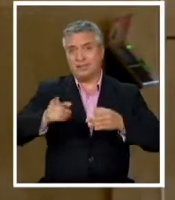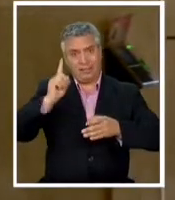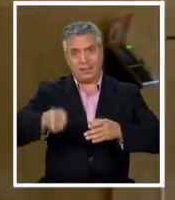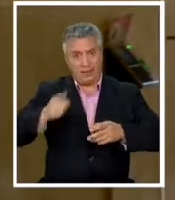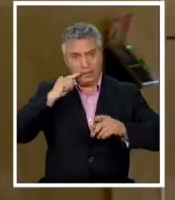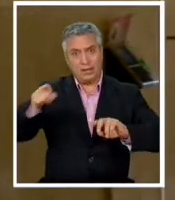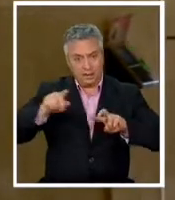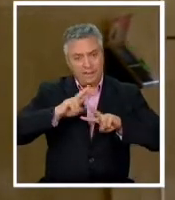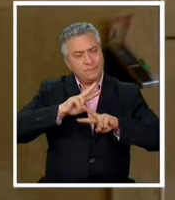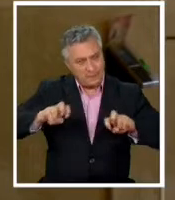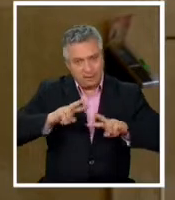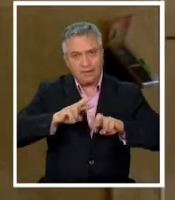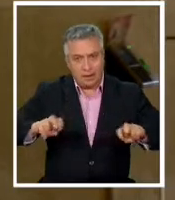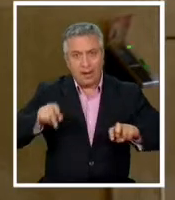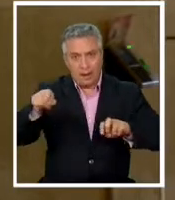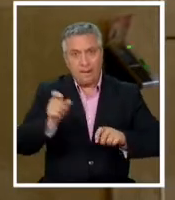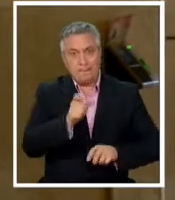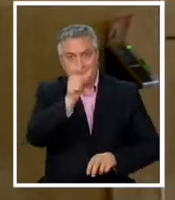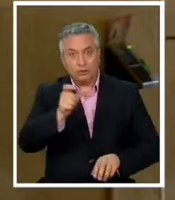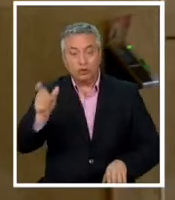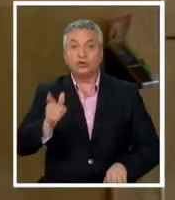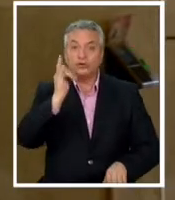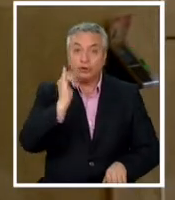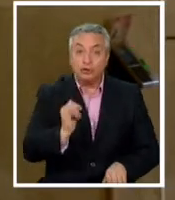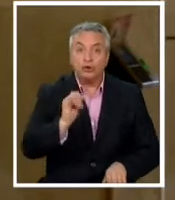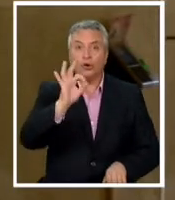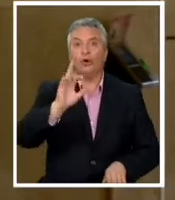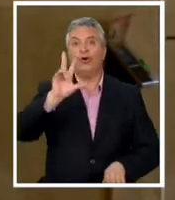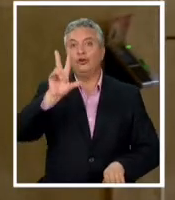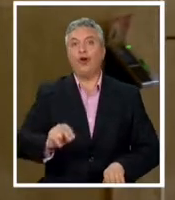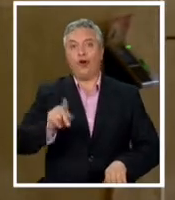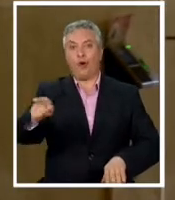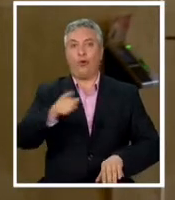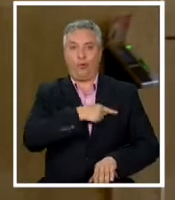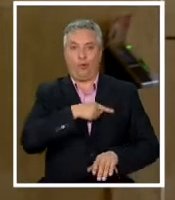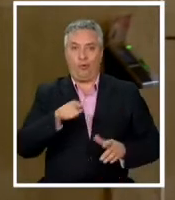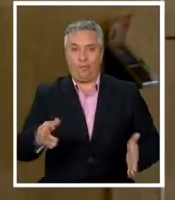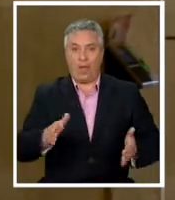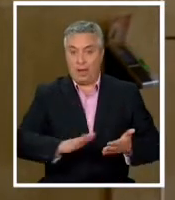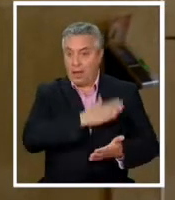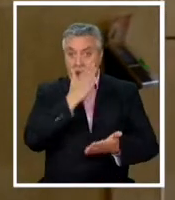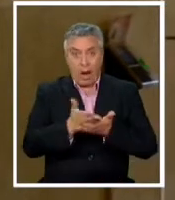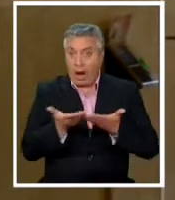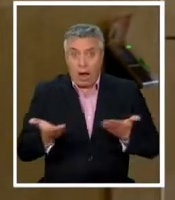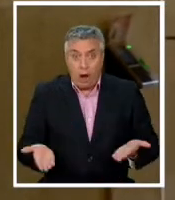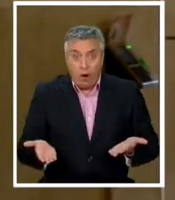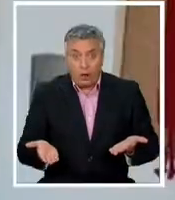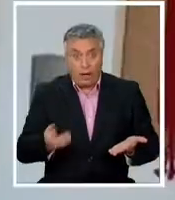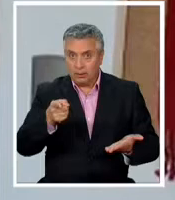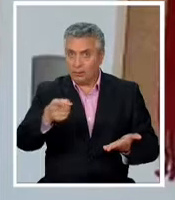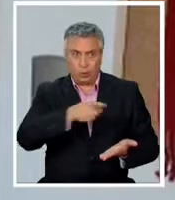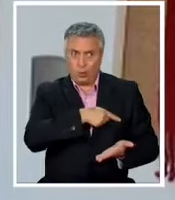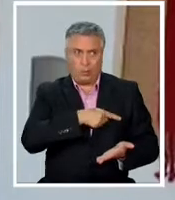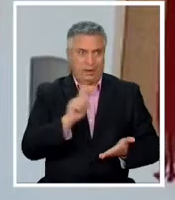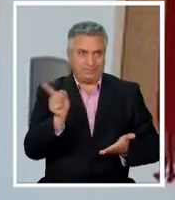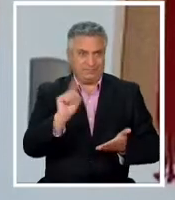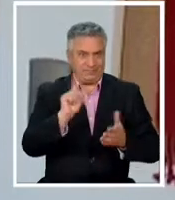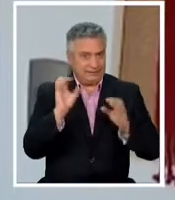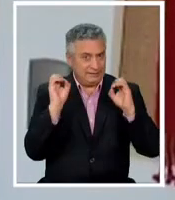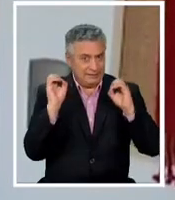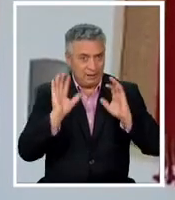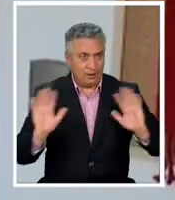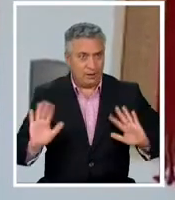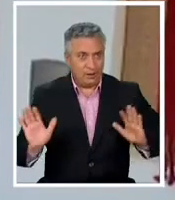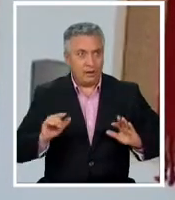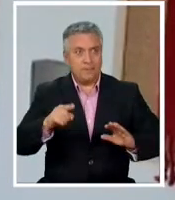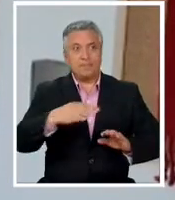efectivamente estas personas son o no el culpable de algo. Hasta el momento no son culpables de nada. Estimamos que la investigación que